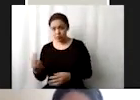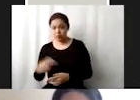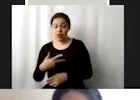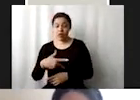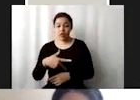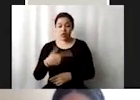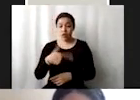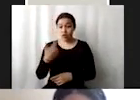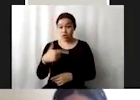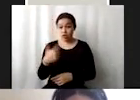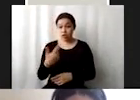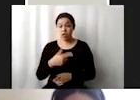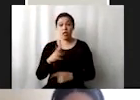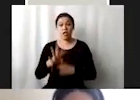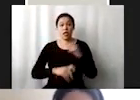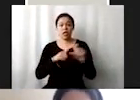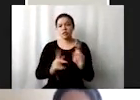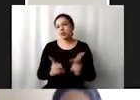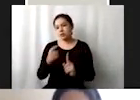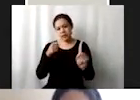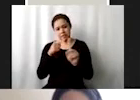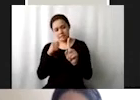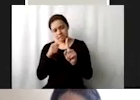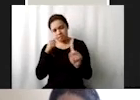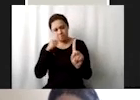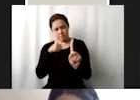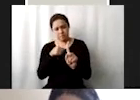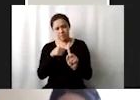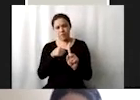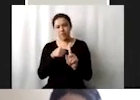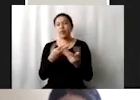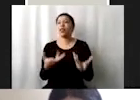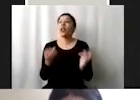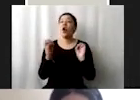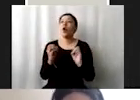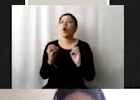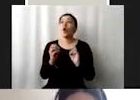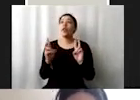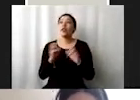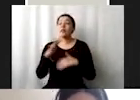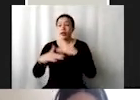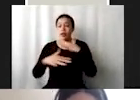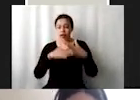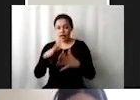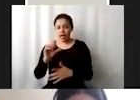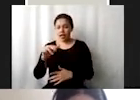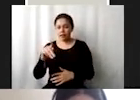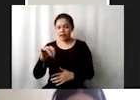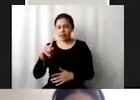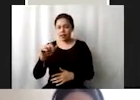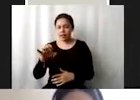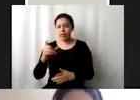metas se centran en biodiversidad y en temas ambientales de los ODS o de cambio